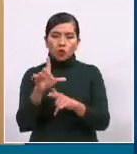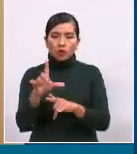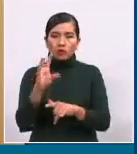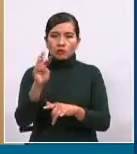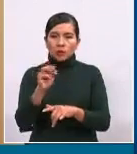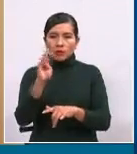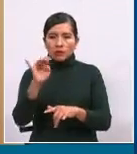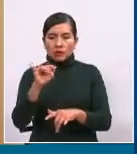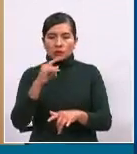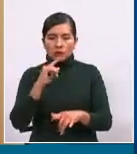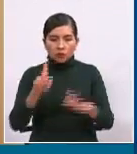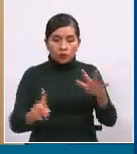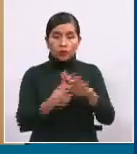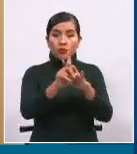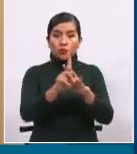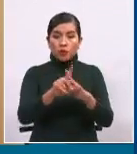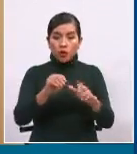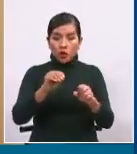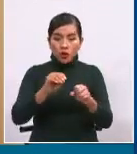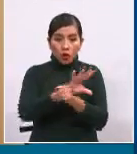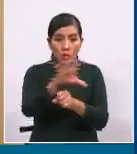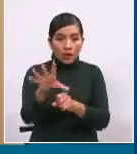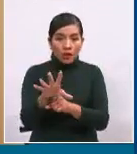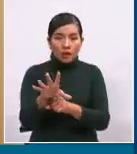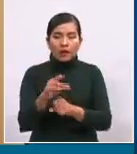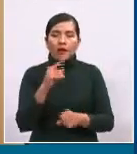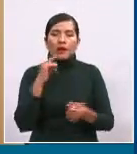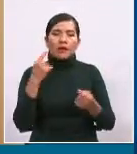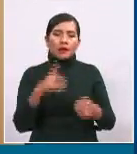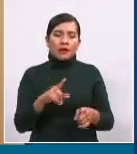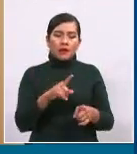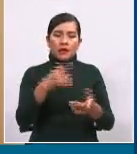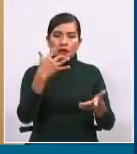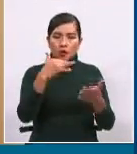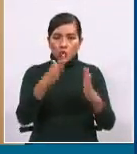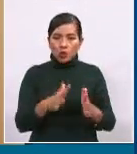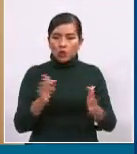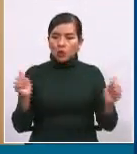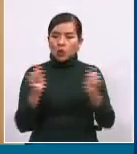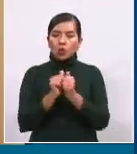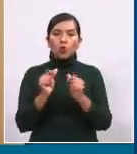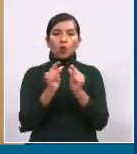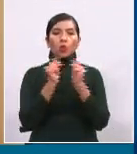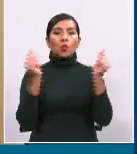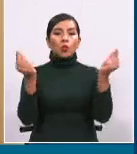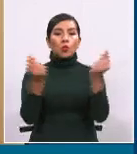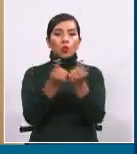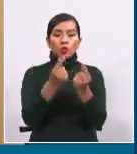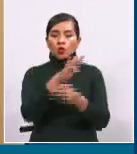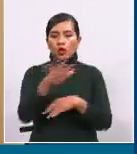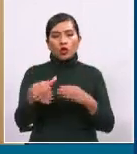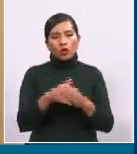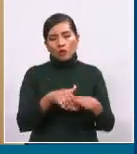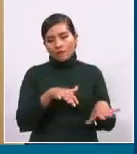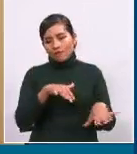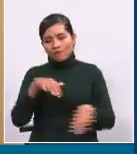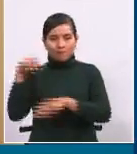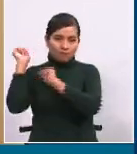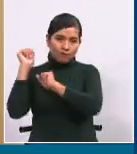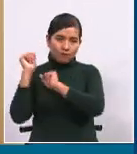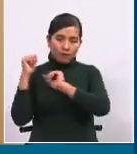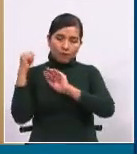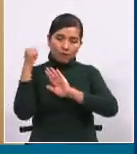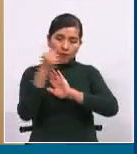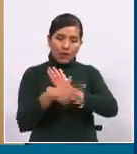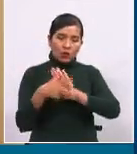detectan algún contagio, el estudiante y sus compañeros de curso evidentemente pueden pasar las